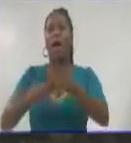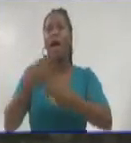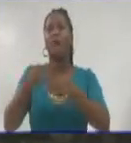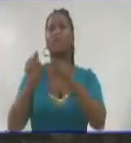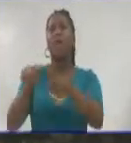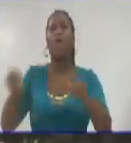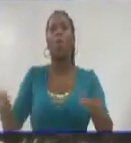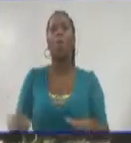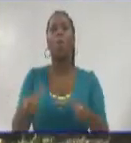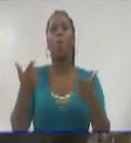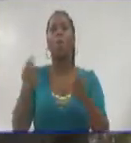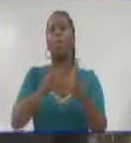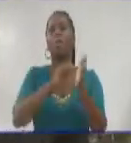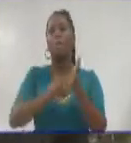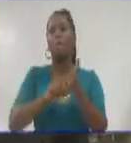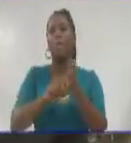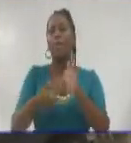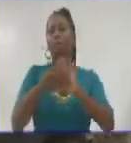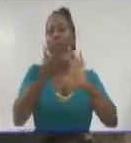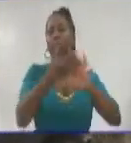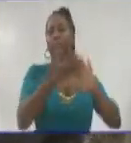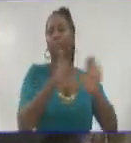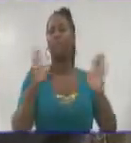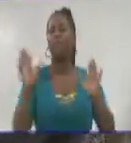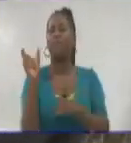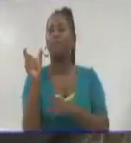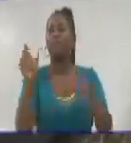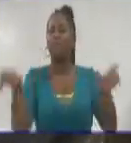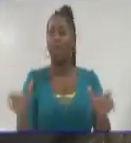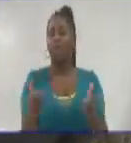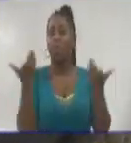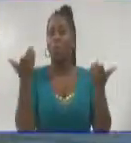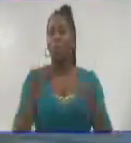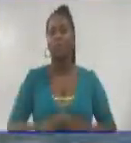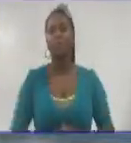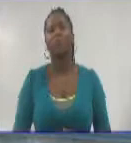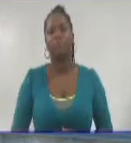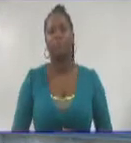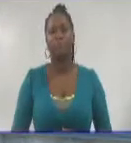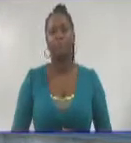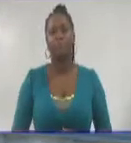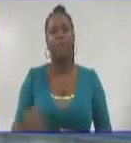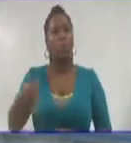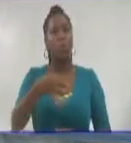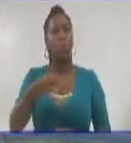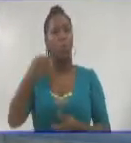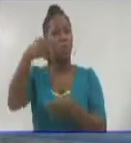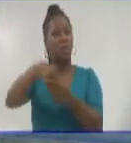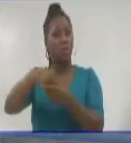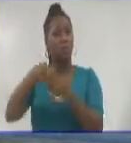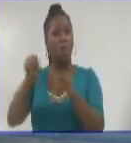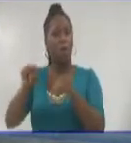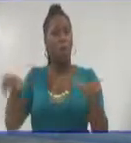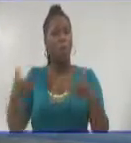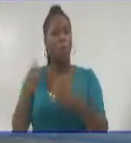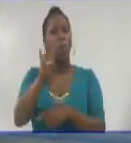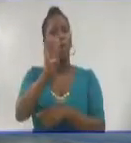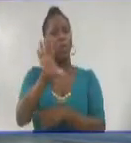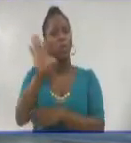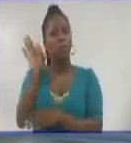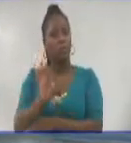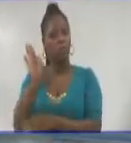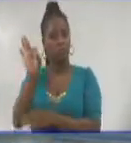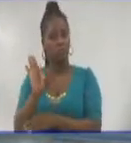cumplir el programa de ejecución en la fecha prevista. El municipio tiene hasta un 95% de cumplimiento del plan y